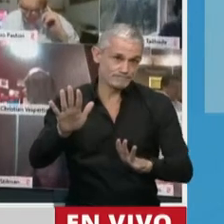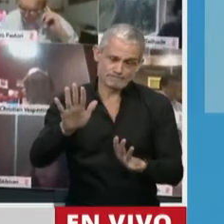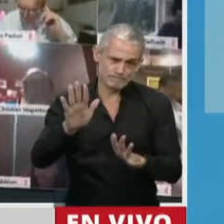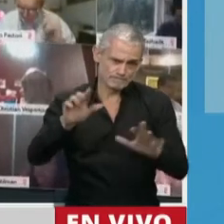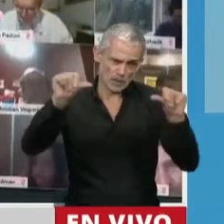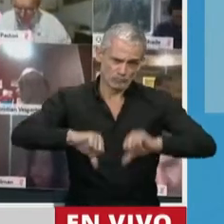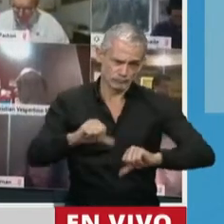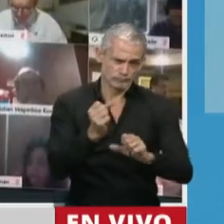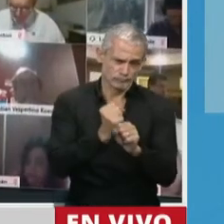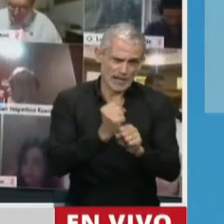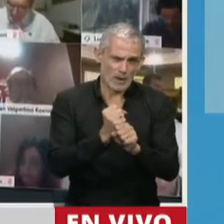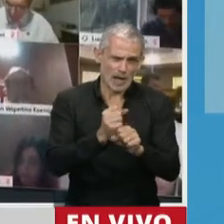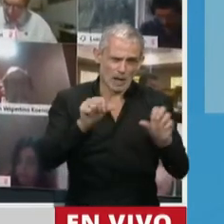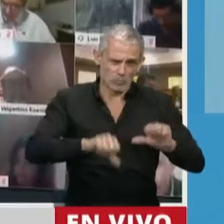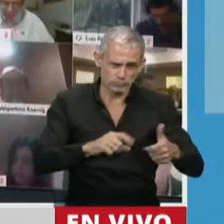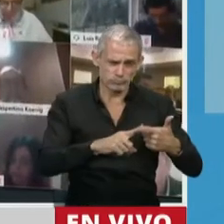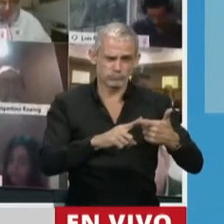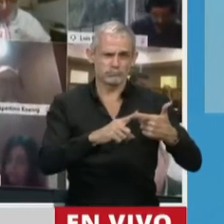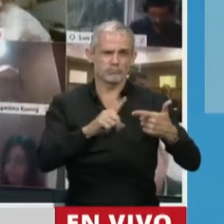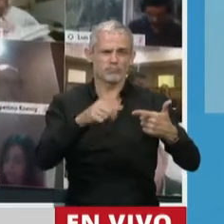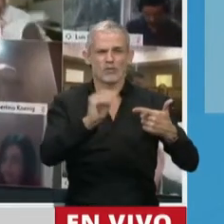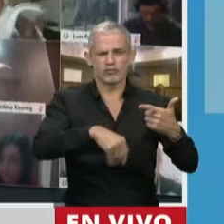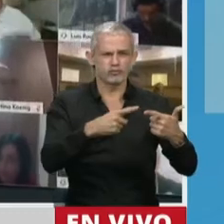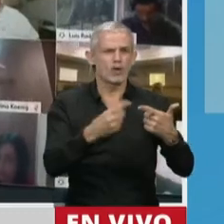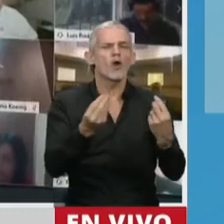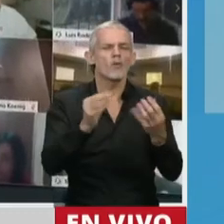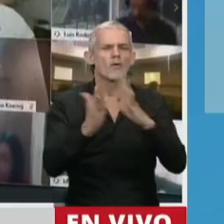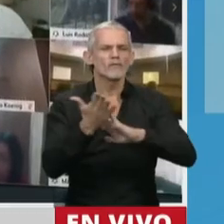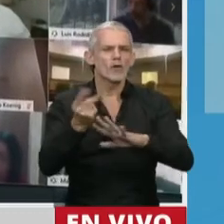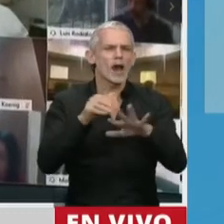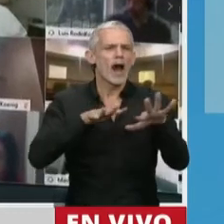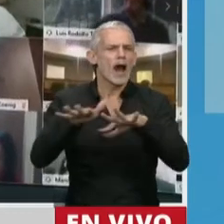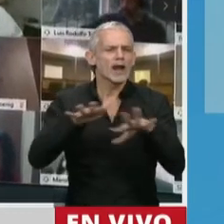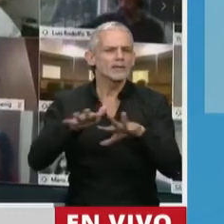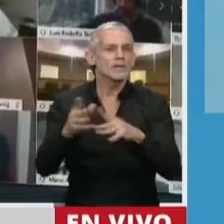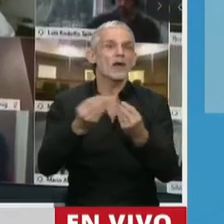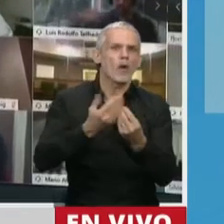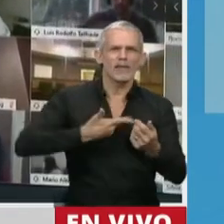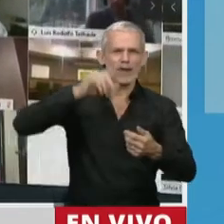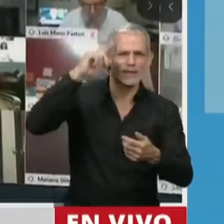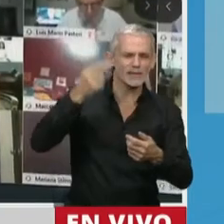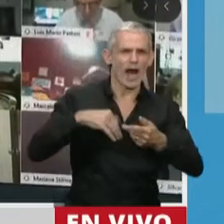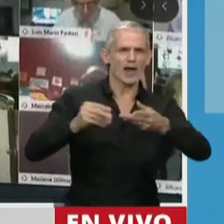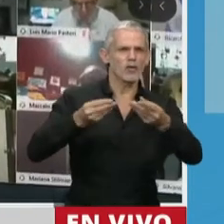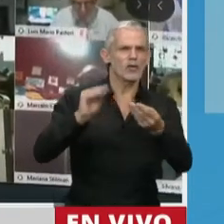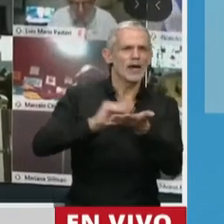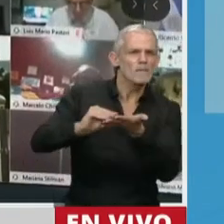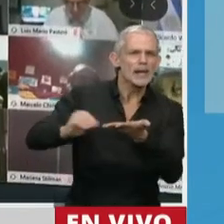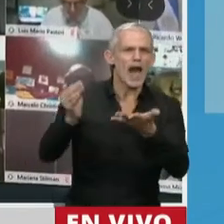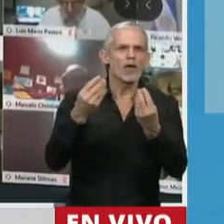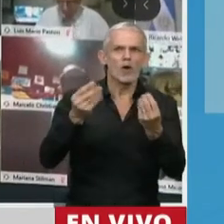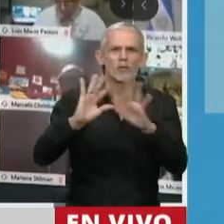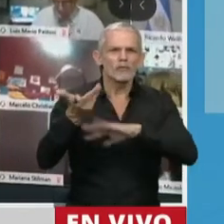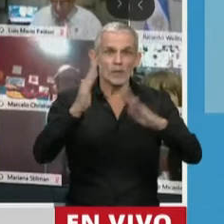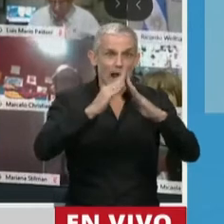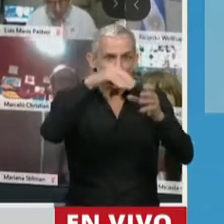trabajado, no podríamos haber sostenido la actividad del Estado, de la administración pública y de todos